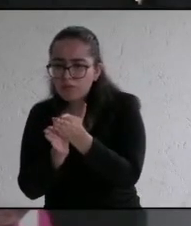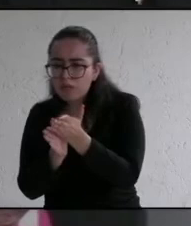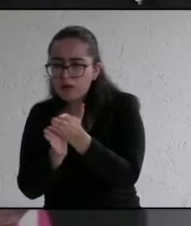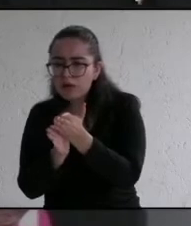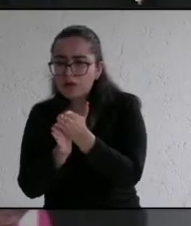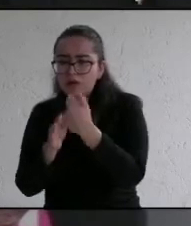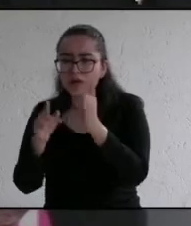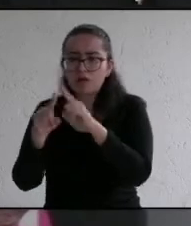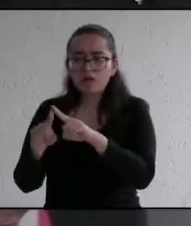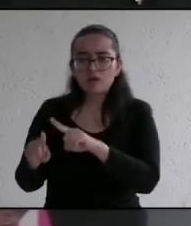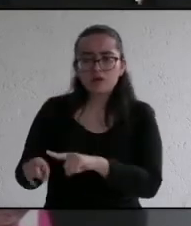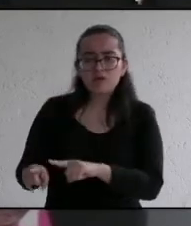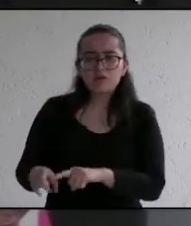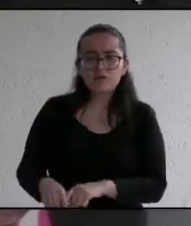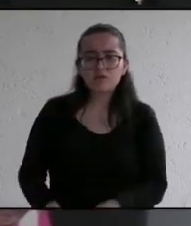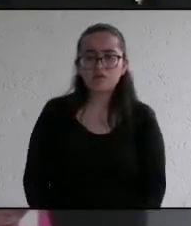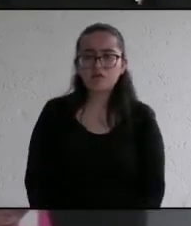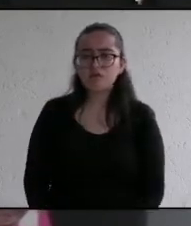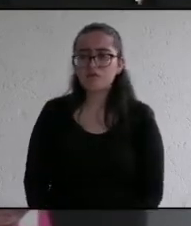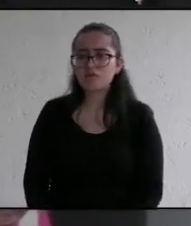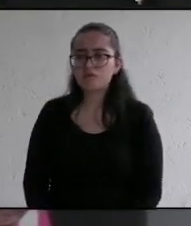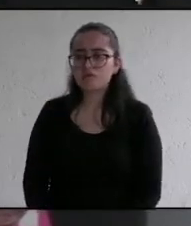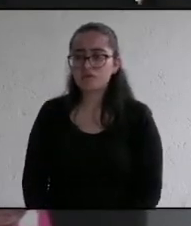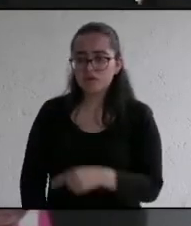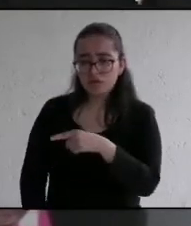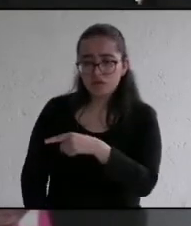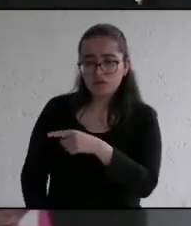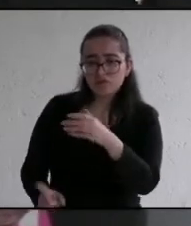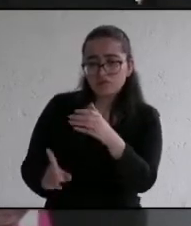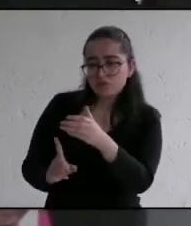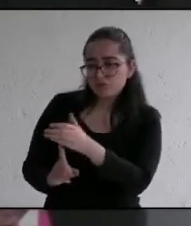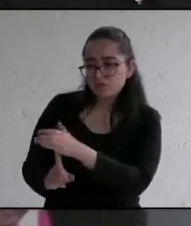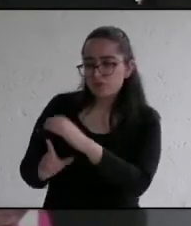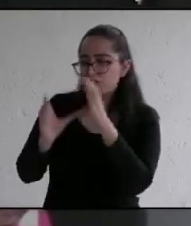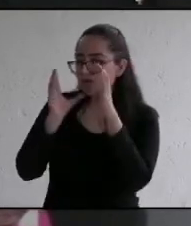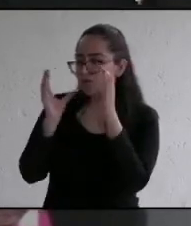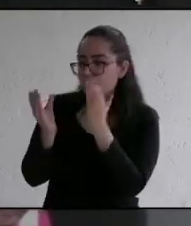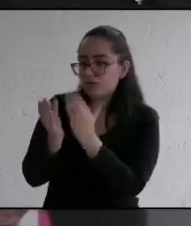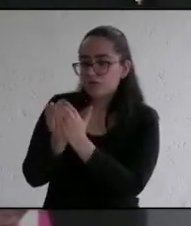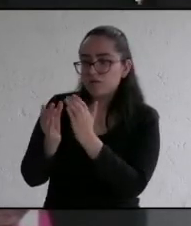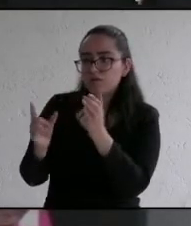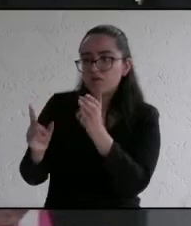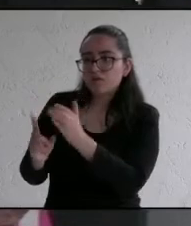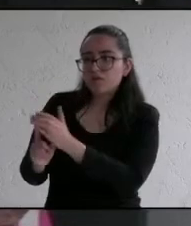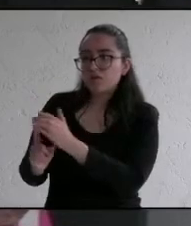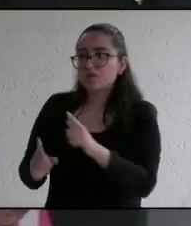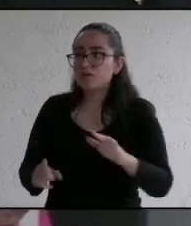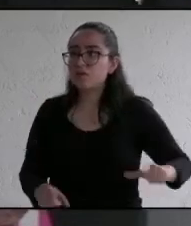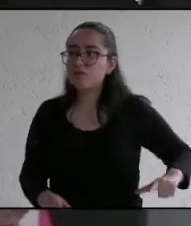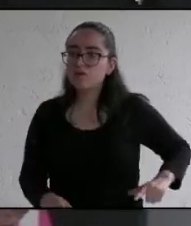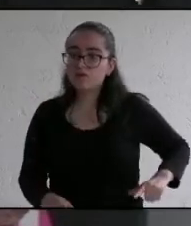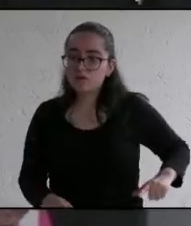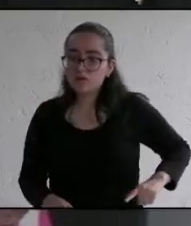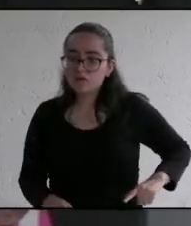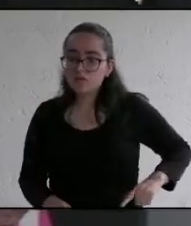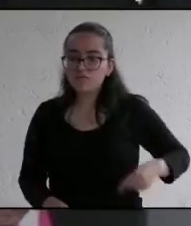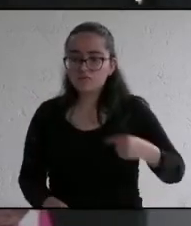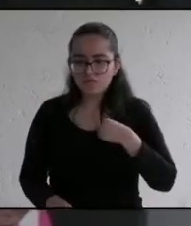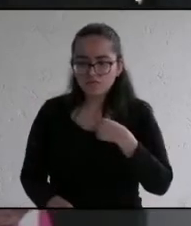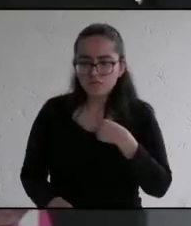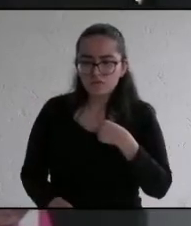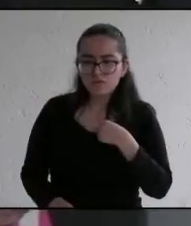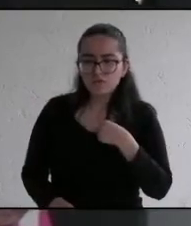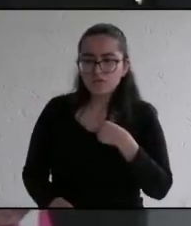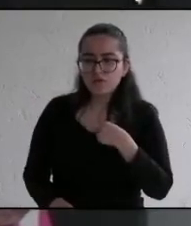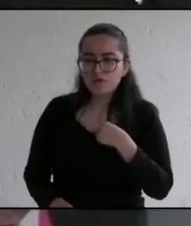la Presidencia de la República lo echó por los suelos para protegerse al Congreso y proteger al gobernador del Estado desde aquí he denunciado que esta